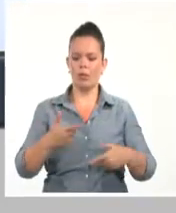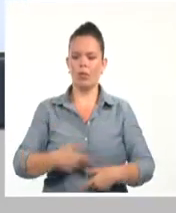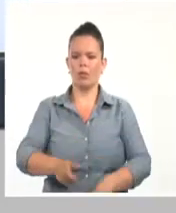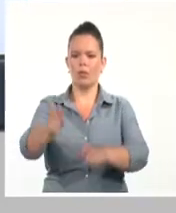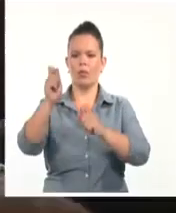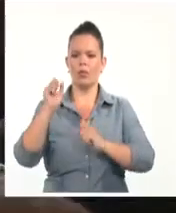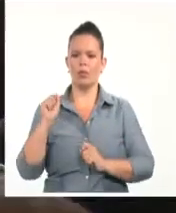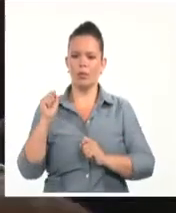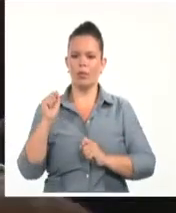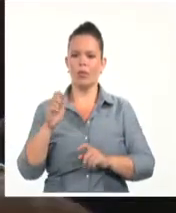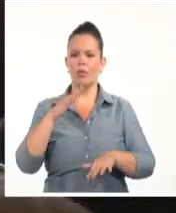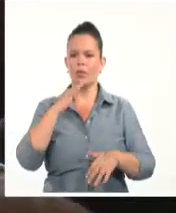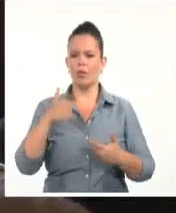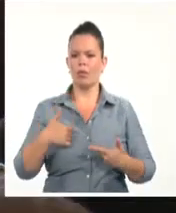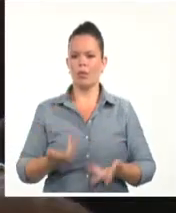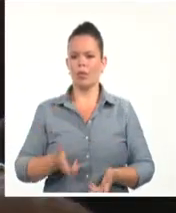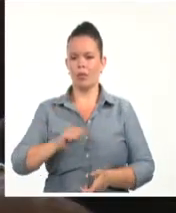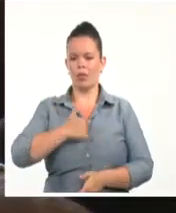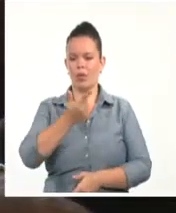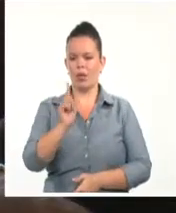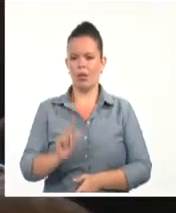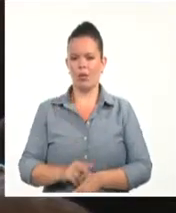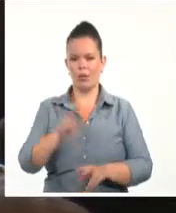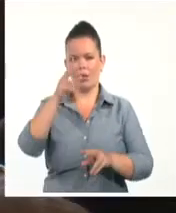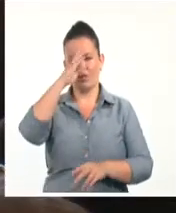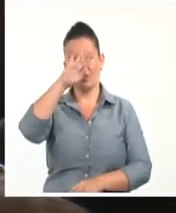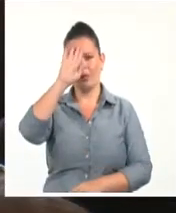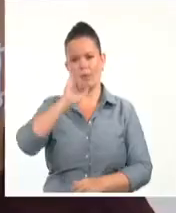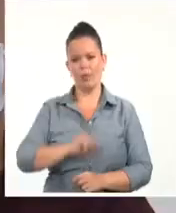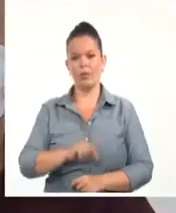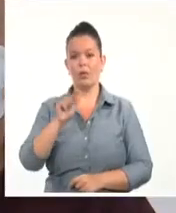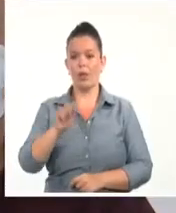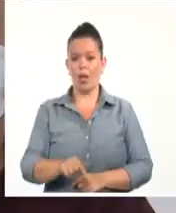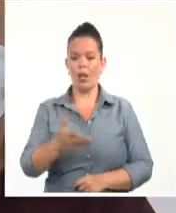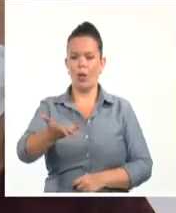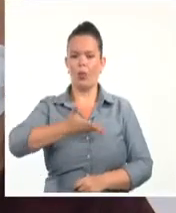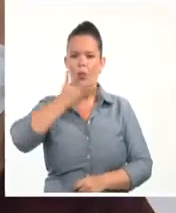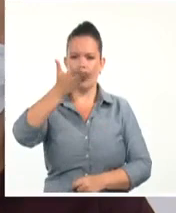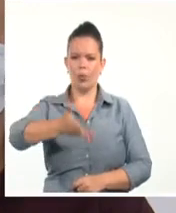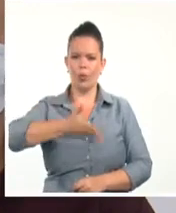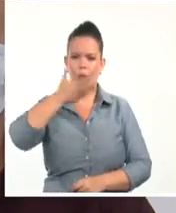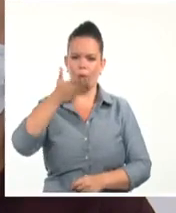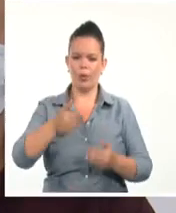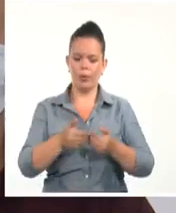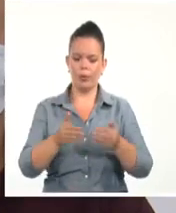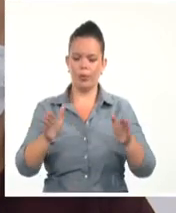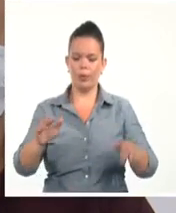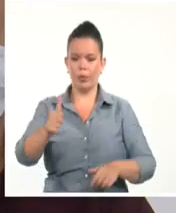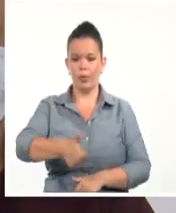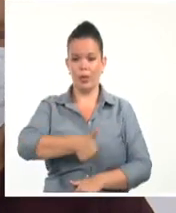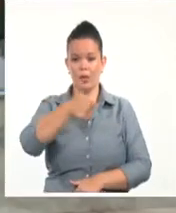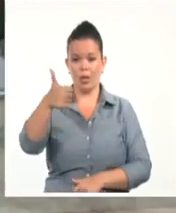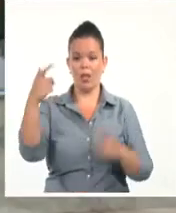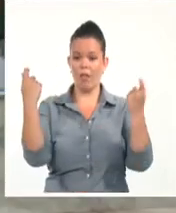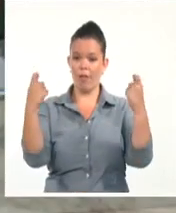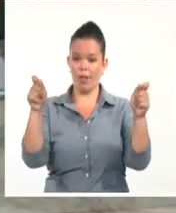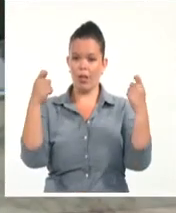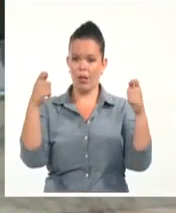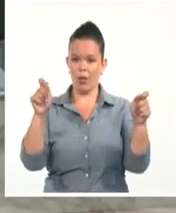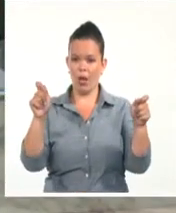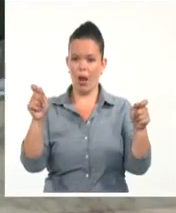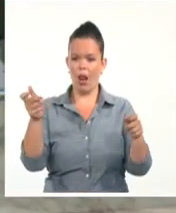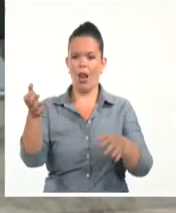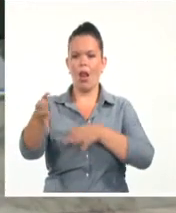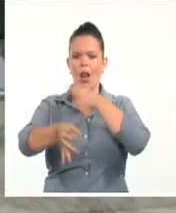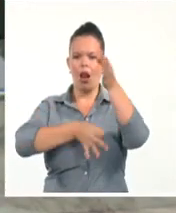de Escritores y Artistas de Cuba. En las palabras inaugurales, José Loyola Fernández, presidente del festival, recorrió la historia